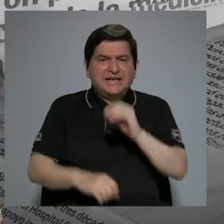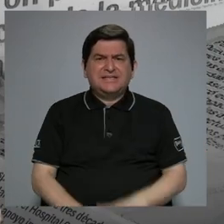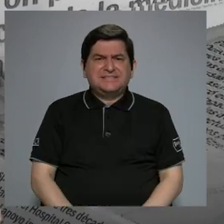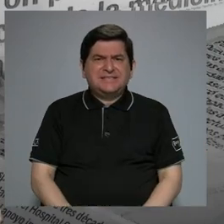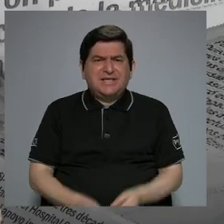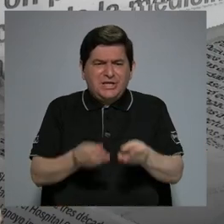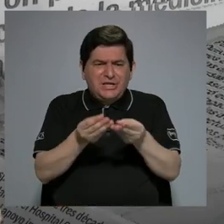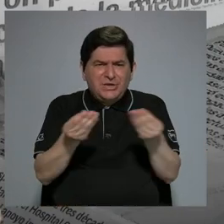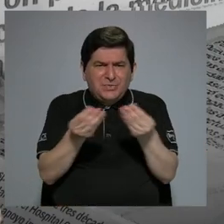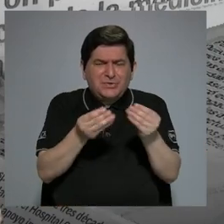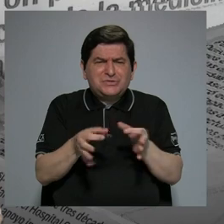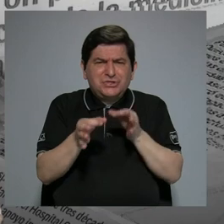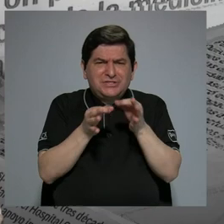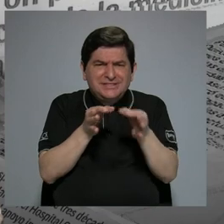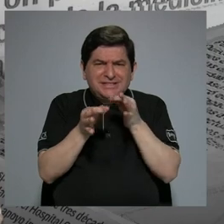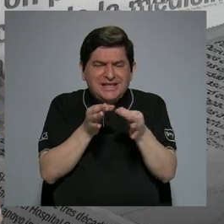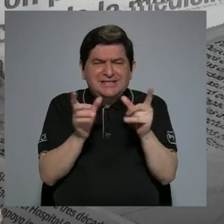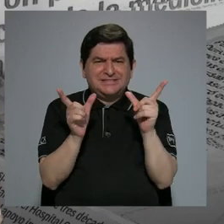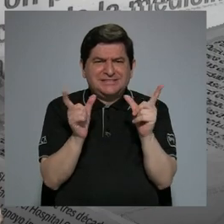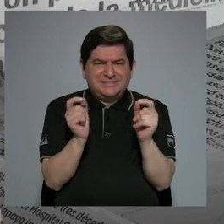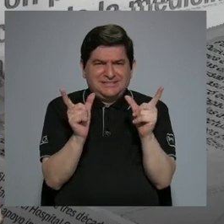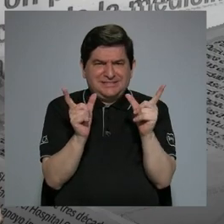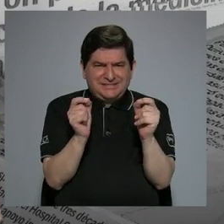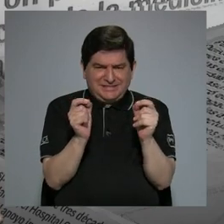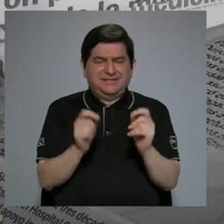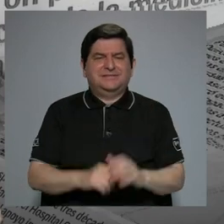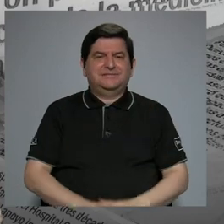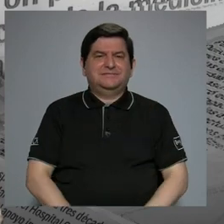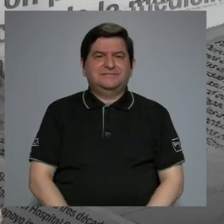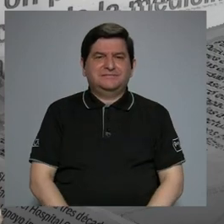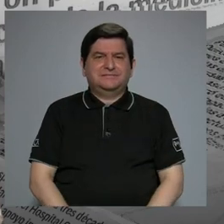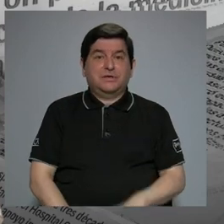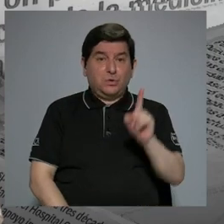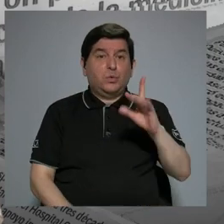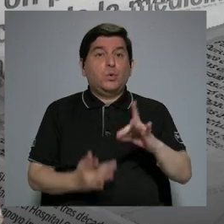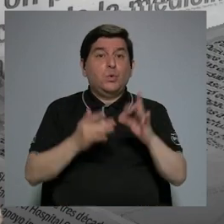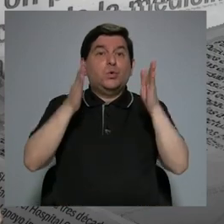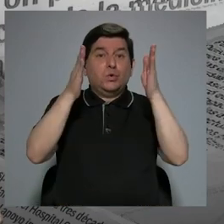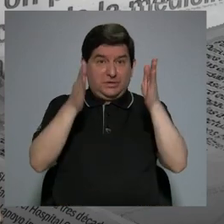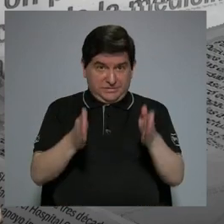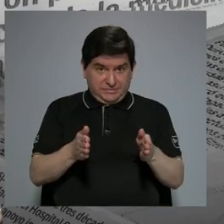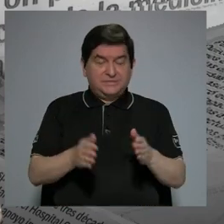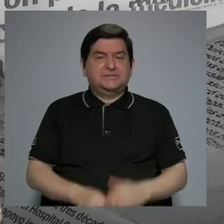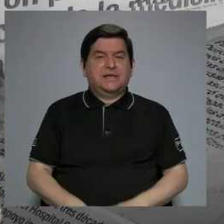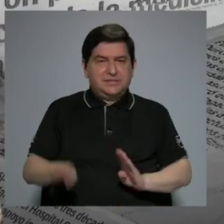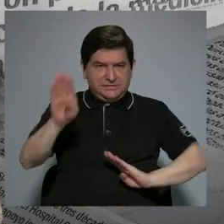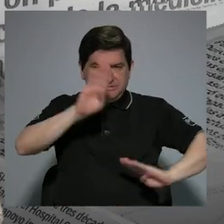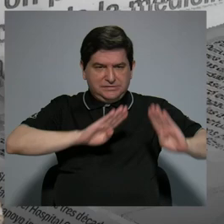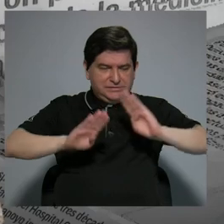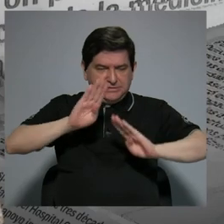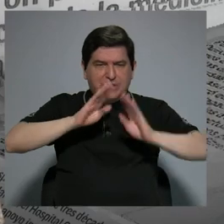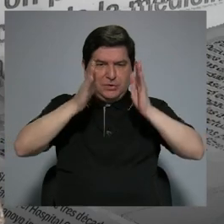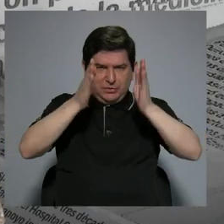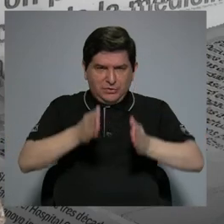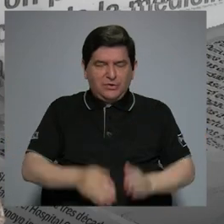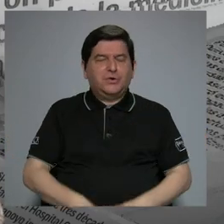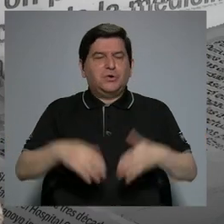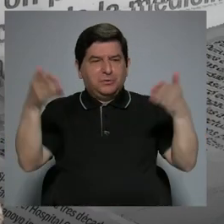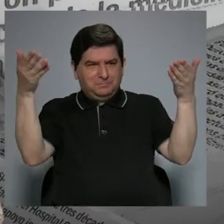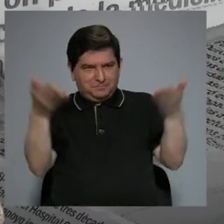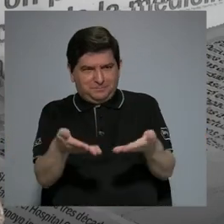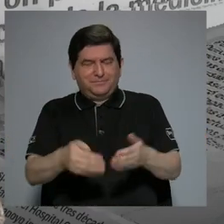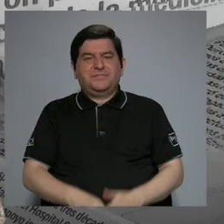producción de células cancerosas con un especialista en biología. Le damos la